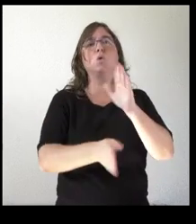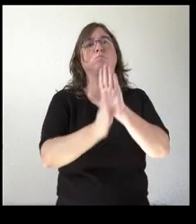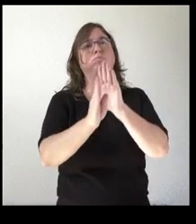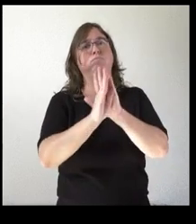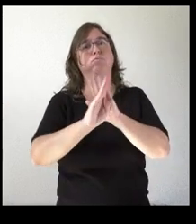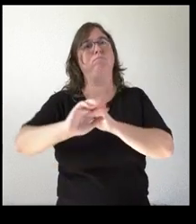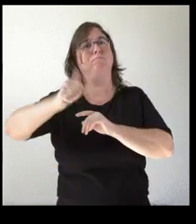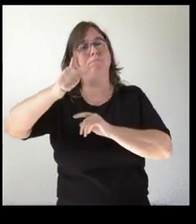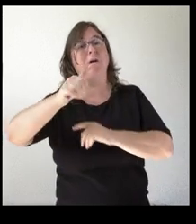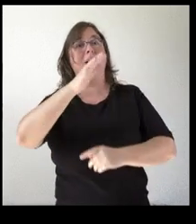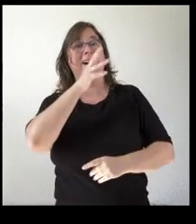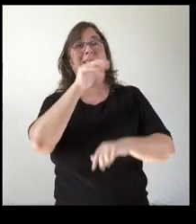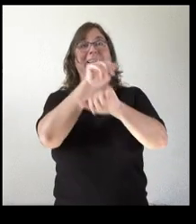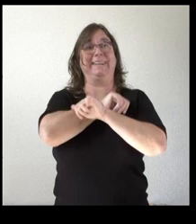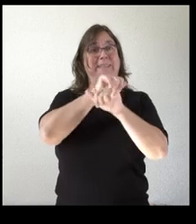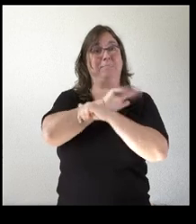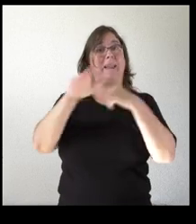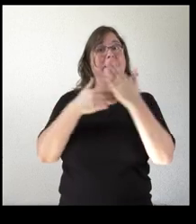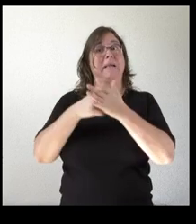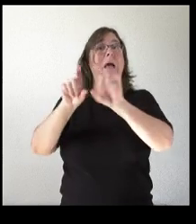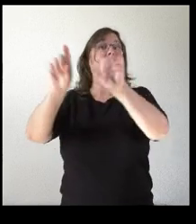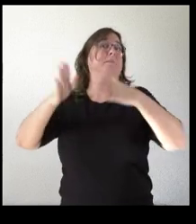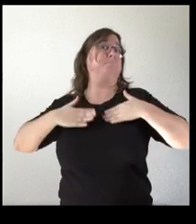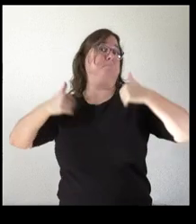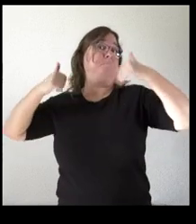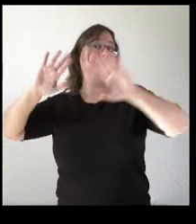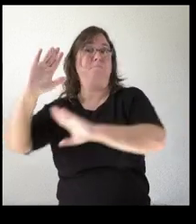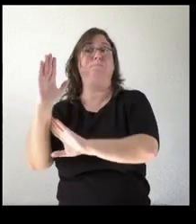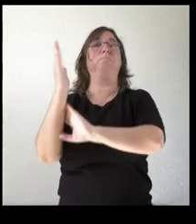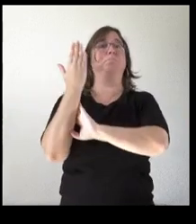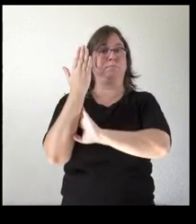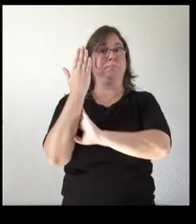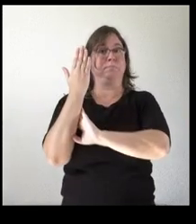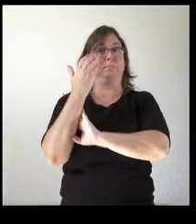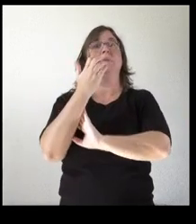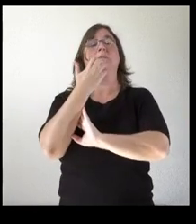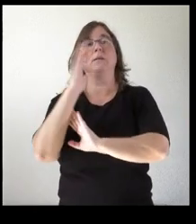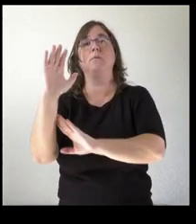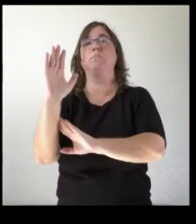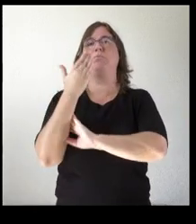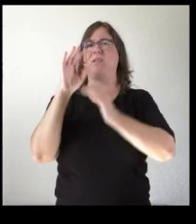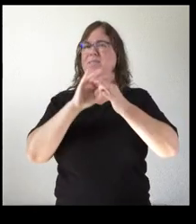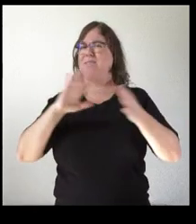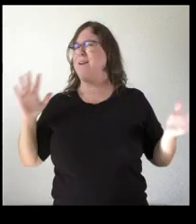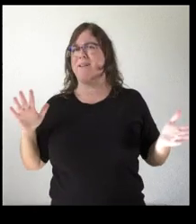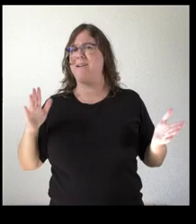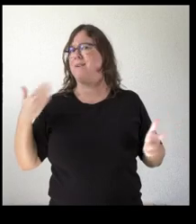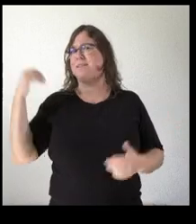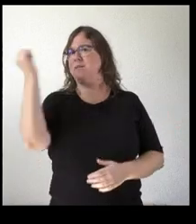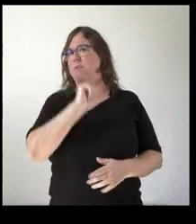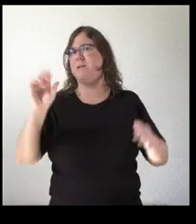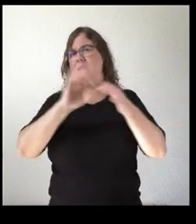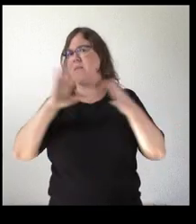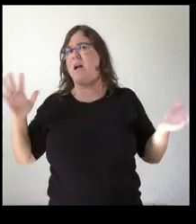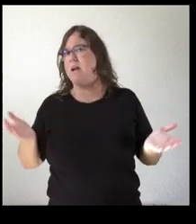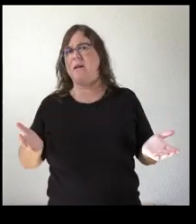y ahora dicen que esperan a que un promotor presente y que si lo presenta no tiene nada que ver con lo que usted anunció la semana pasada